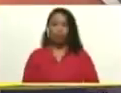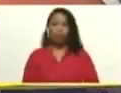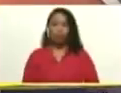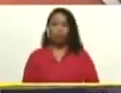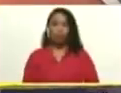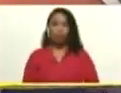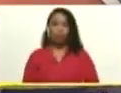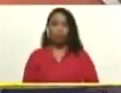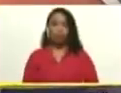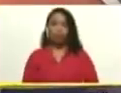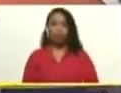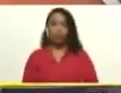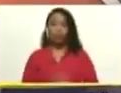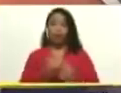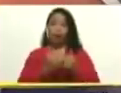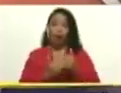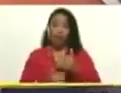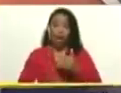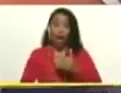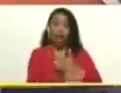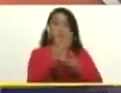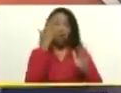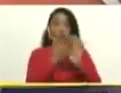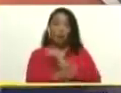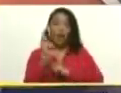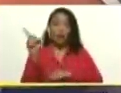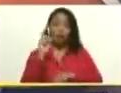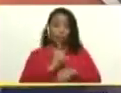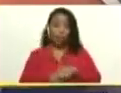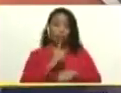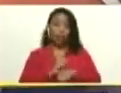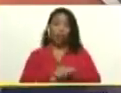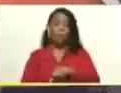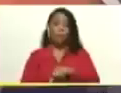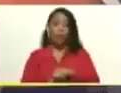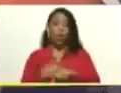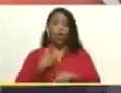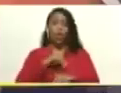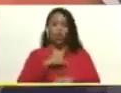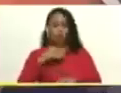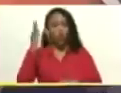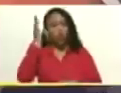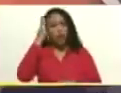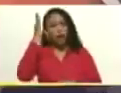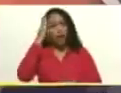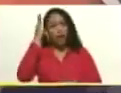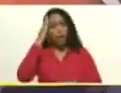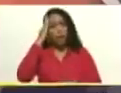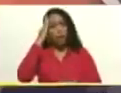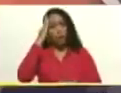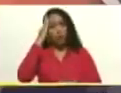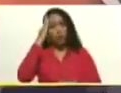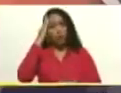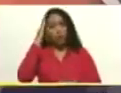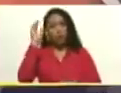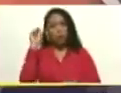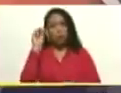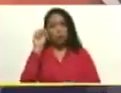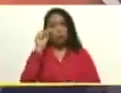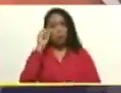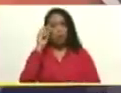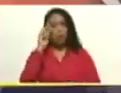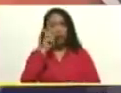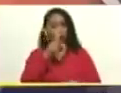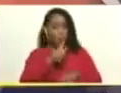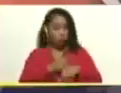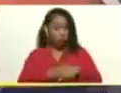Y avanzar. Ese es un periodo que hemos caracterizado desde el punto de vista del tiempo.